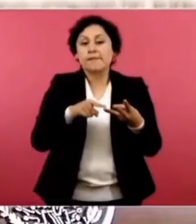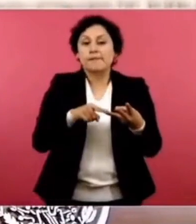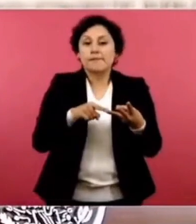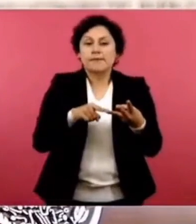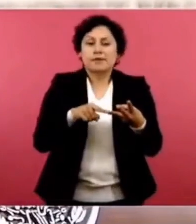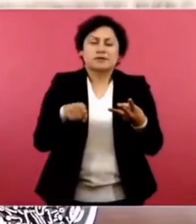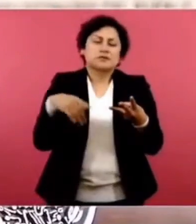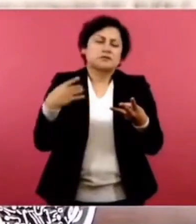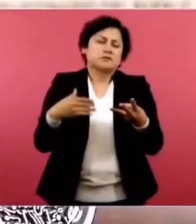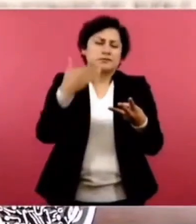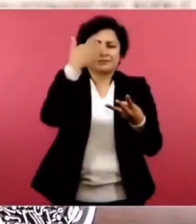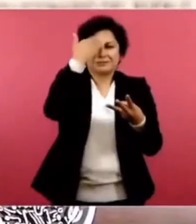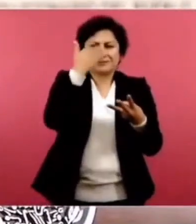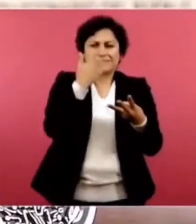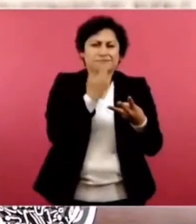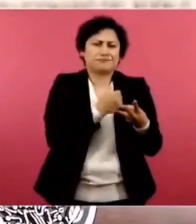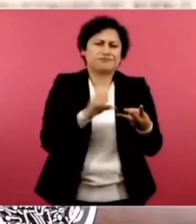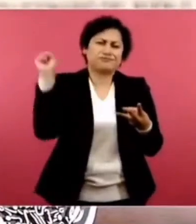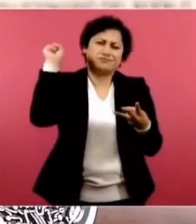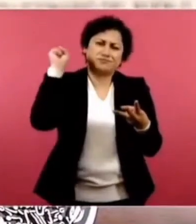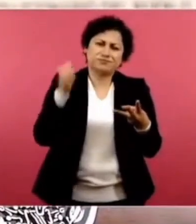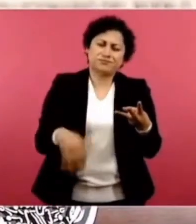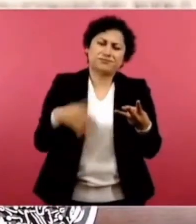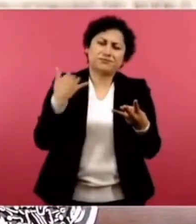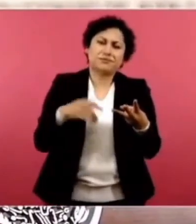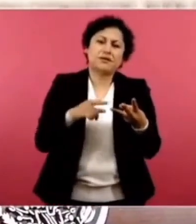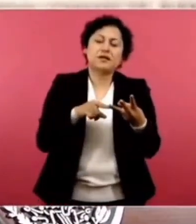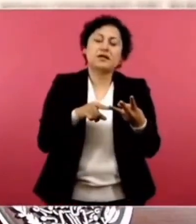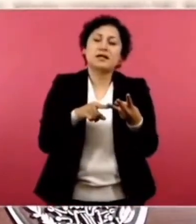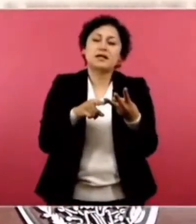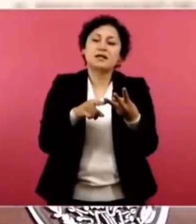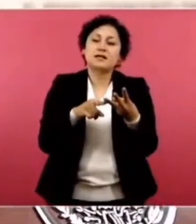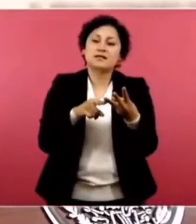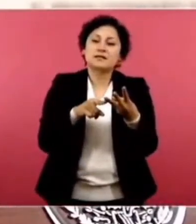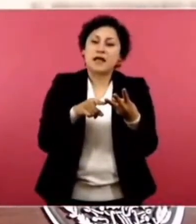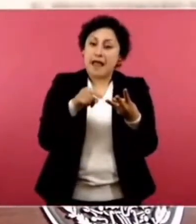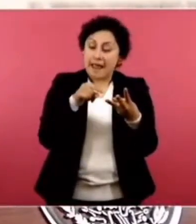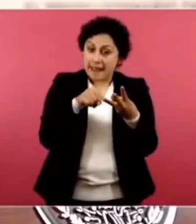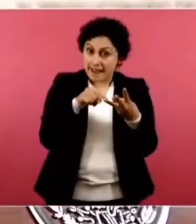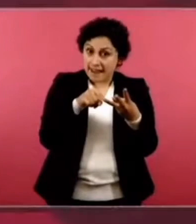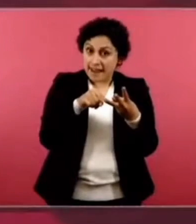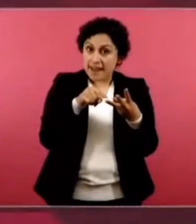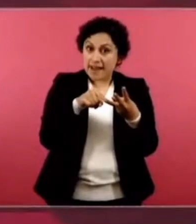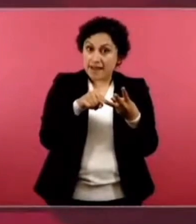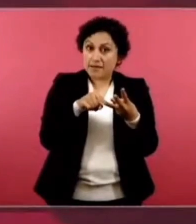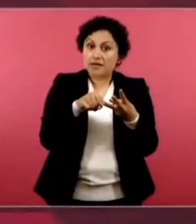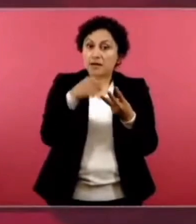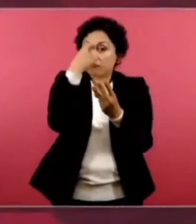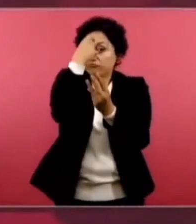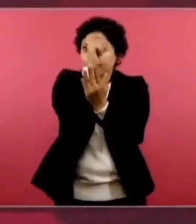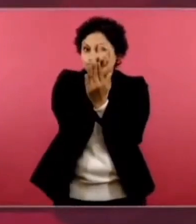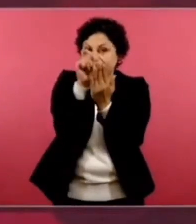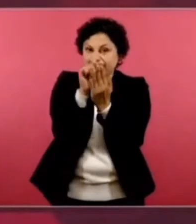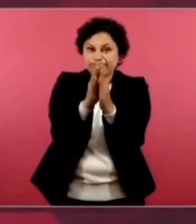famosísimo también, bueno, hizo una biografía biografía